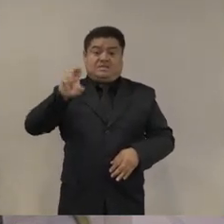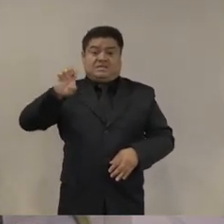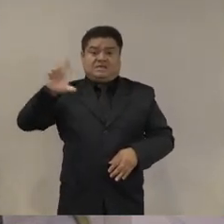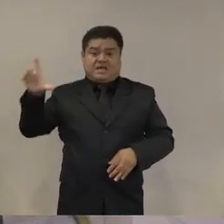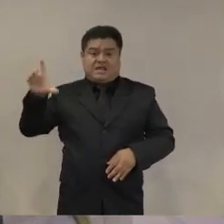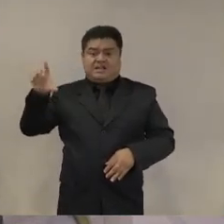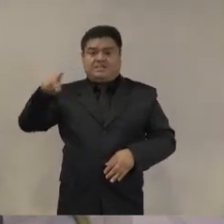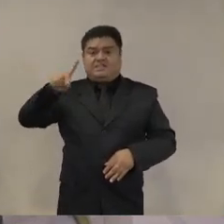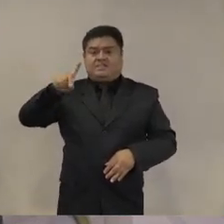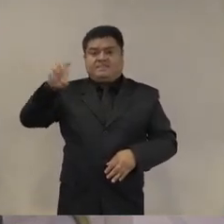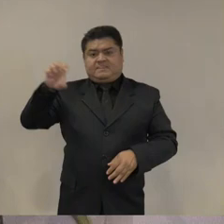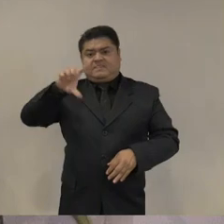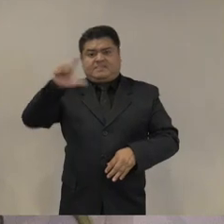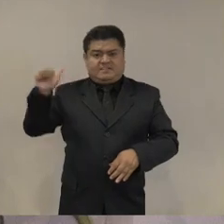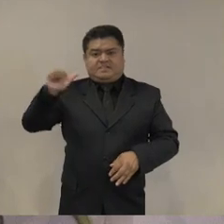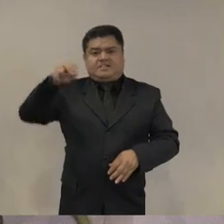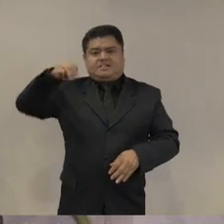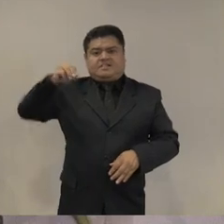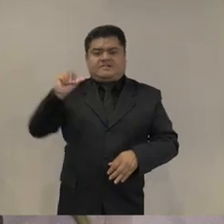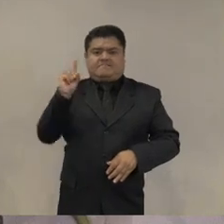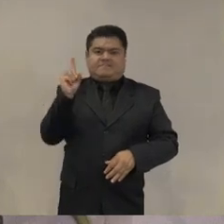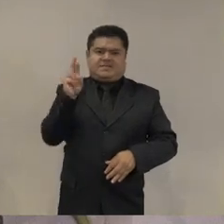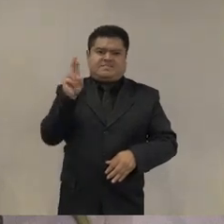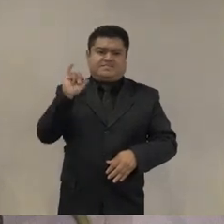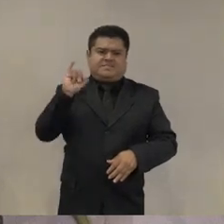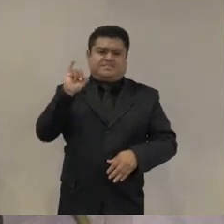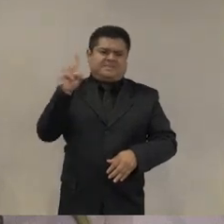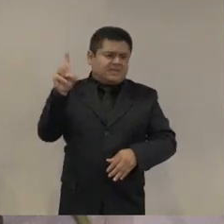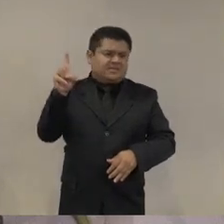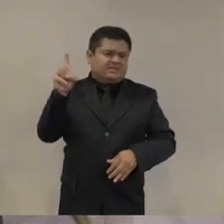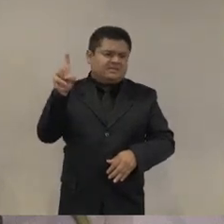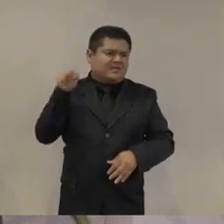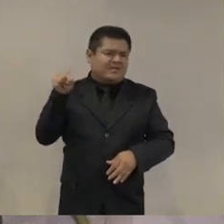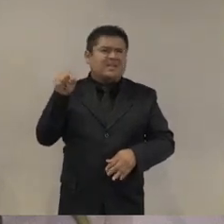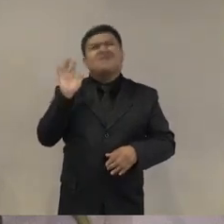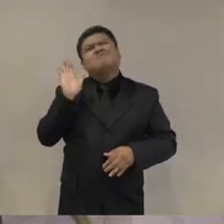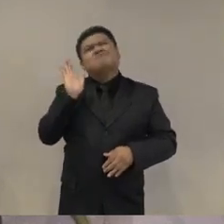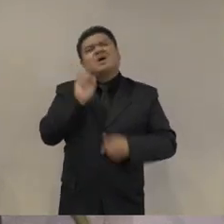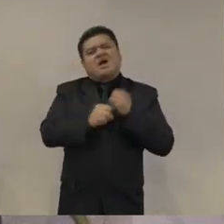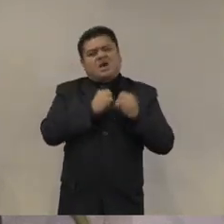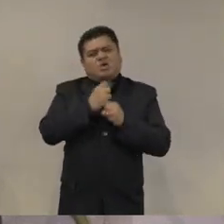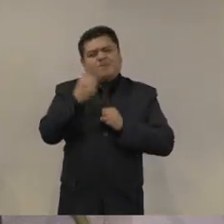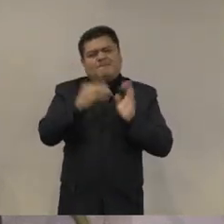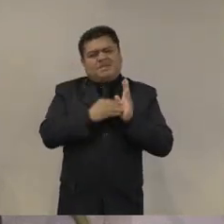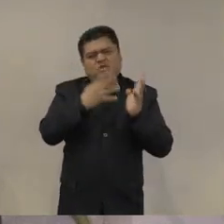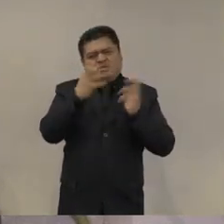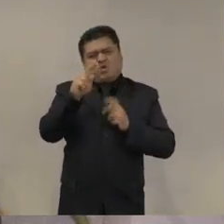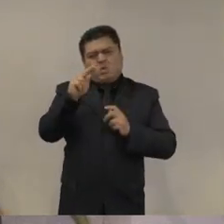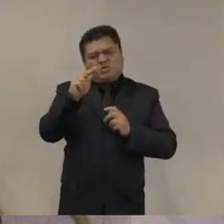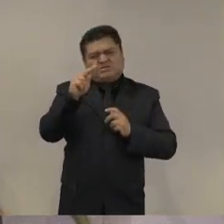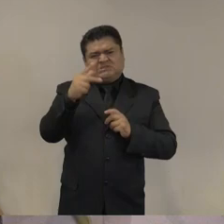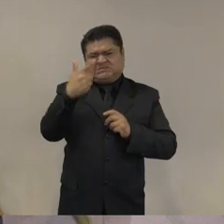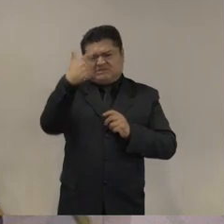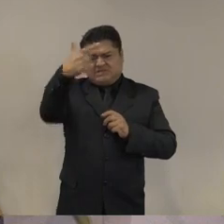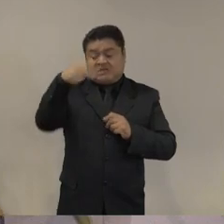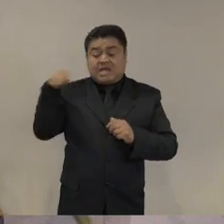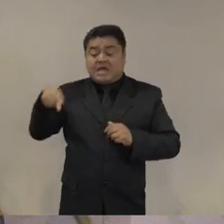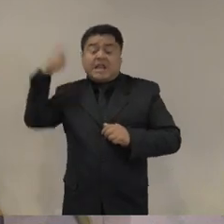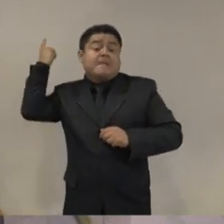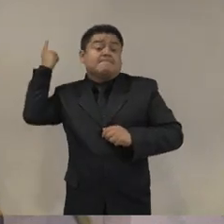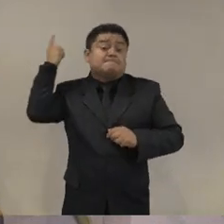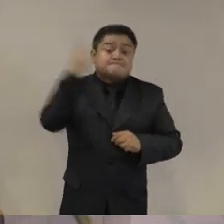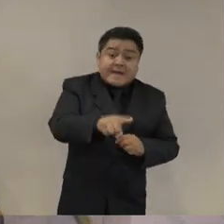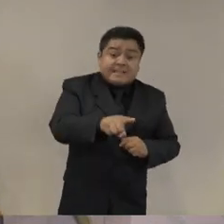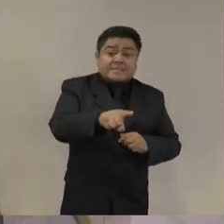1987 me parece y ese incidente va a ser el asesinato de un agente de la DEA